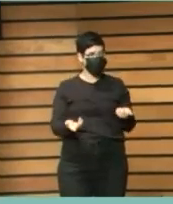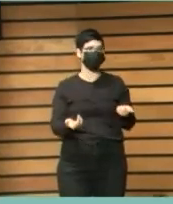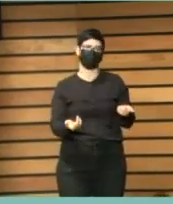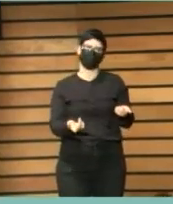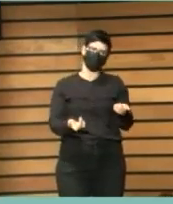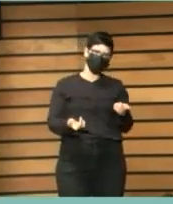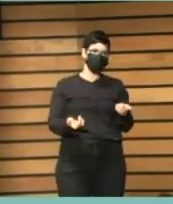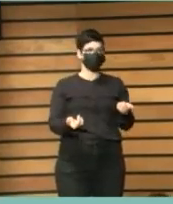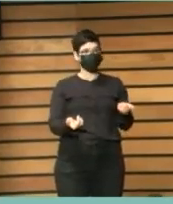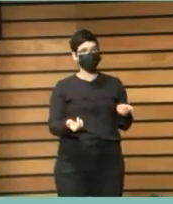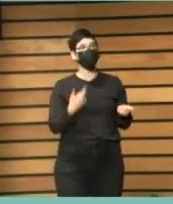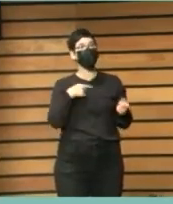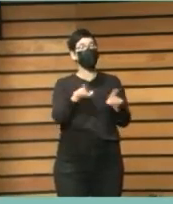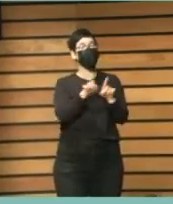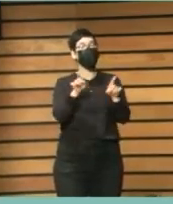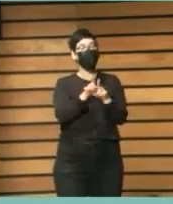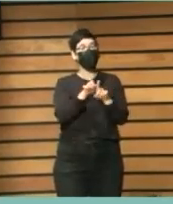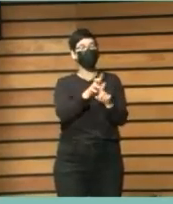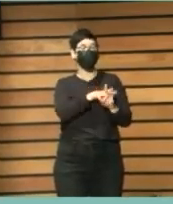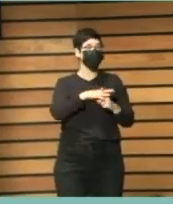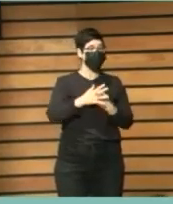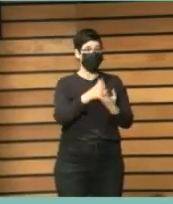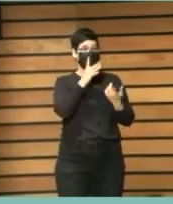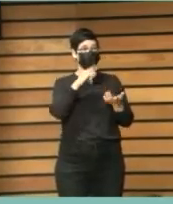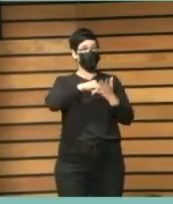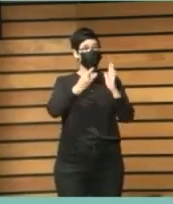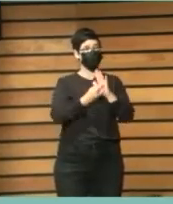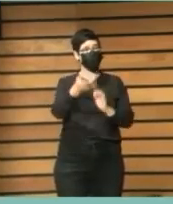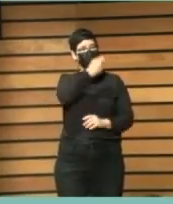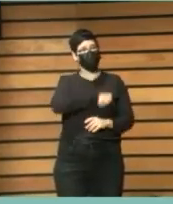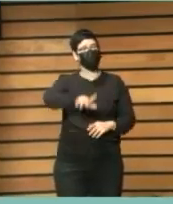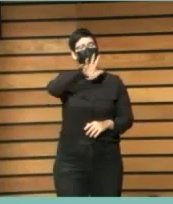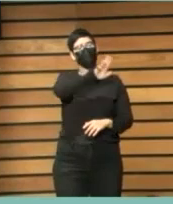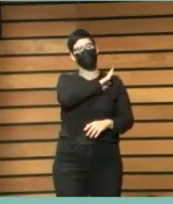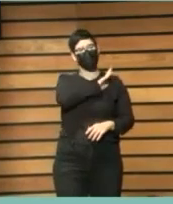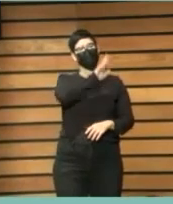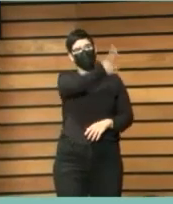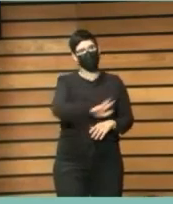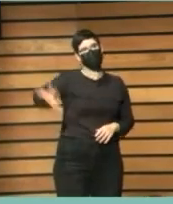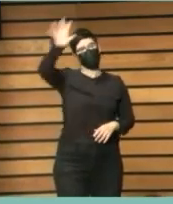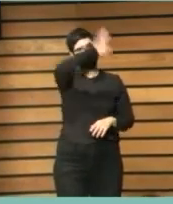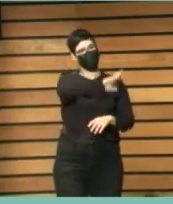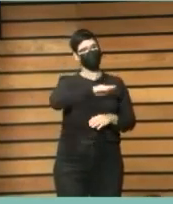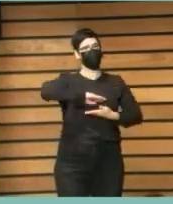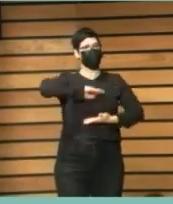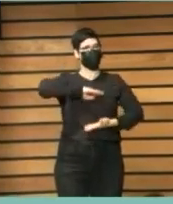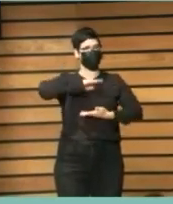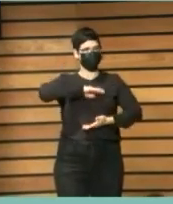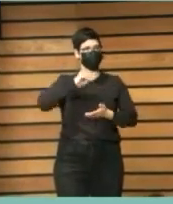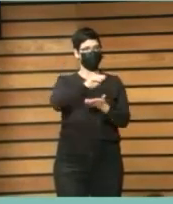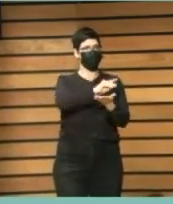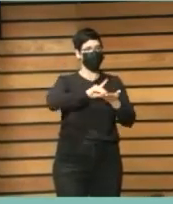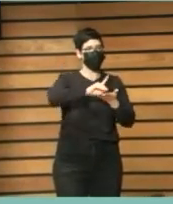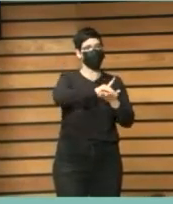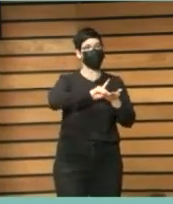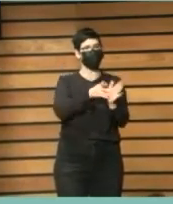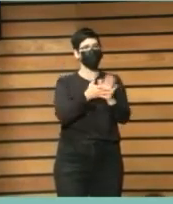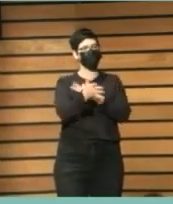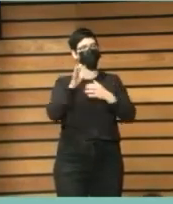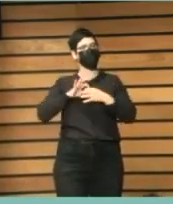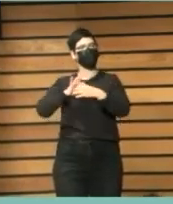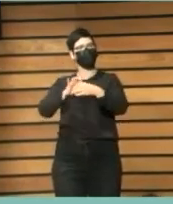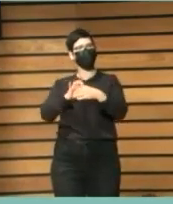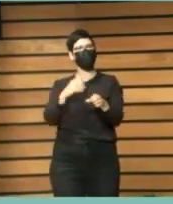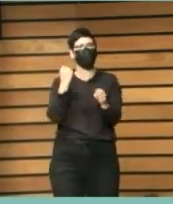como el Plan Nacional de Competencias Digitales tiene algunas dimensiones que tienen que ver con la empleabilidad o con